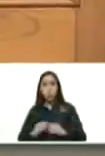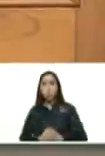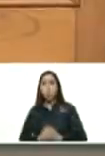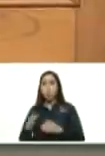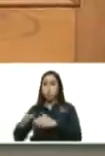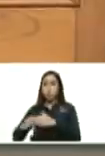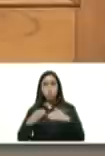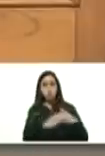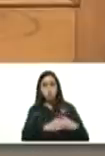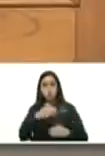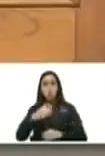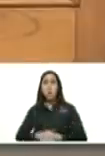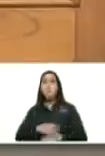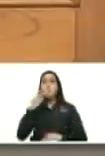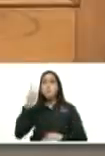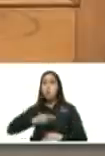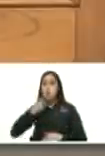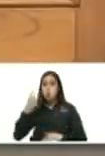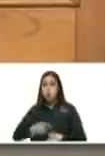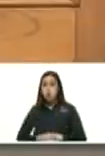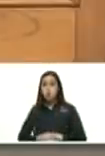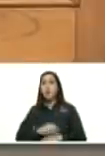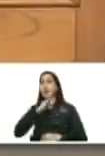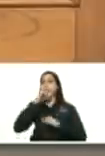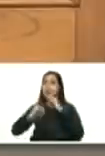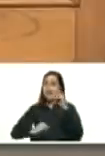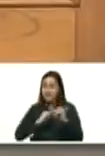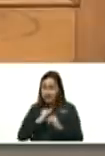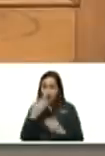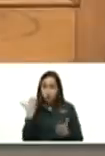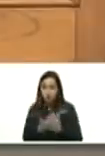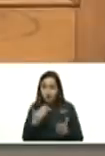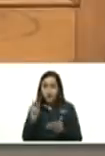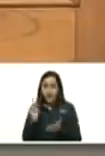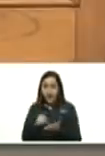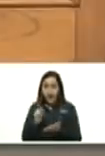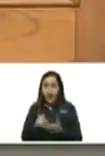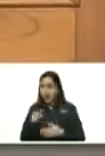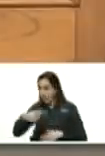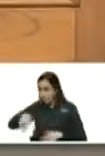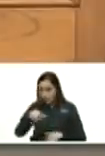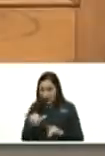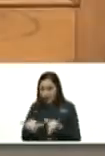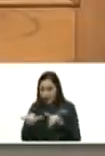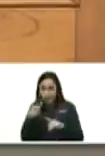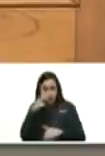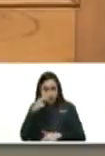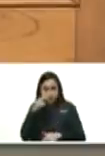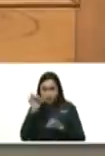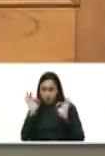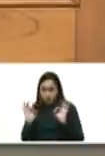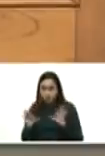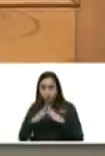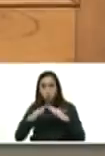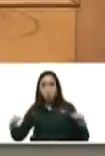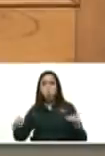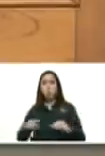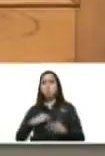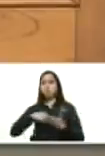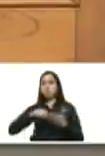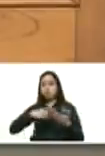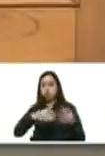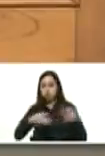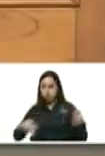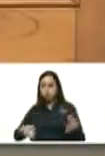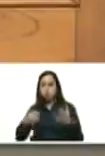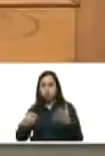políticos testigos internacionales de los veedores en todas y firman las actas